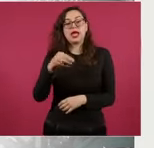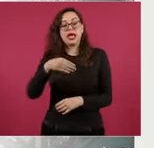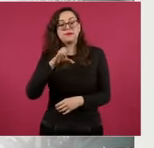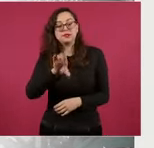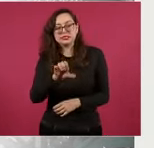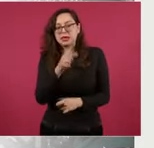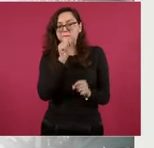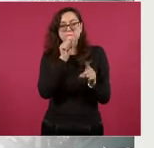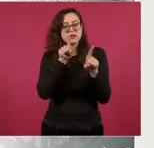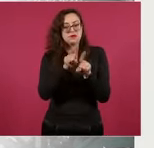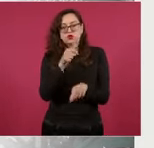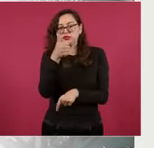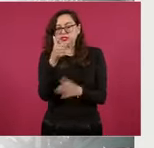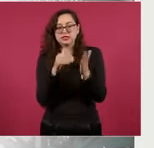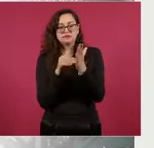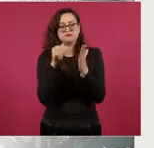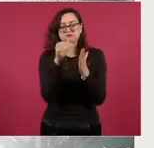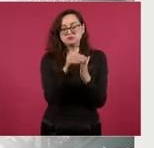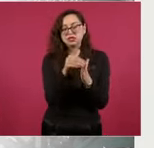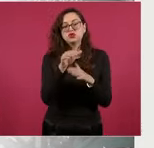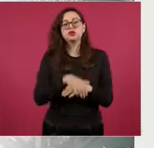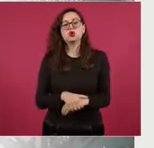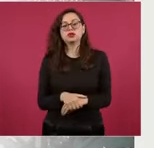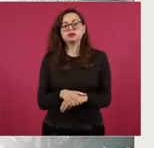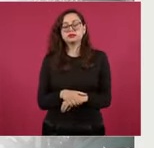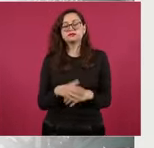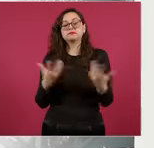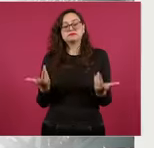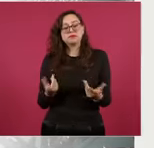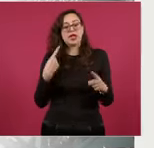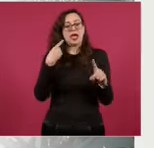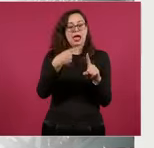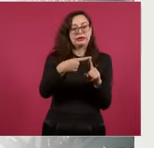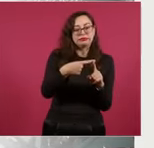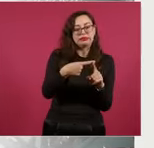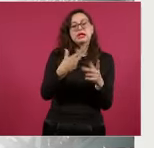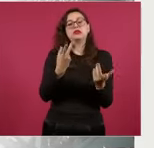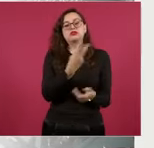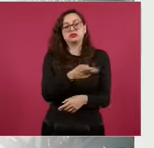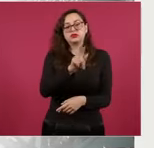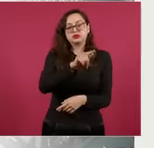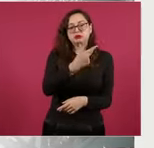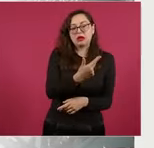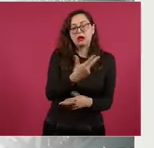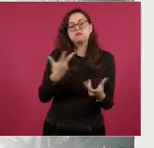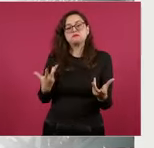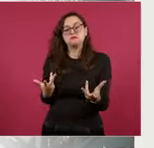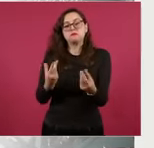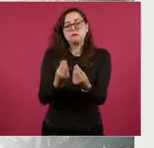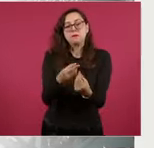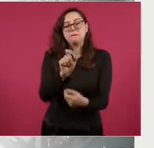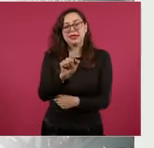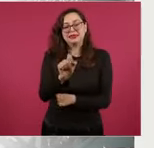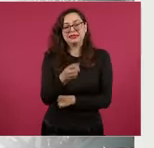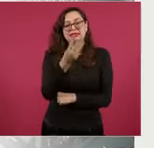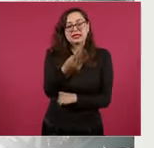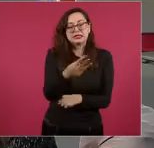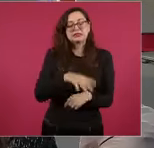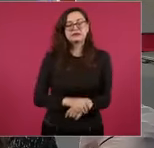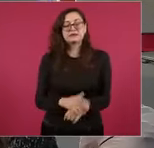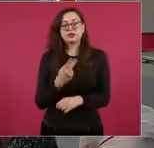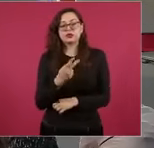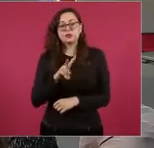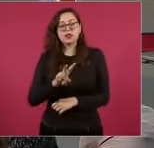6 millones 497 mil votos entre el cociente natural le tocan 23 diputados. El